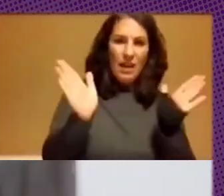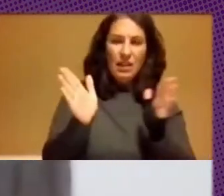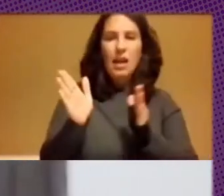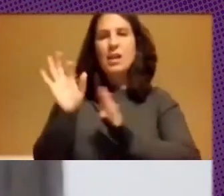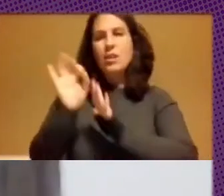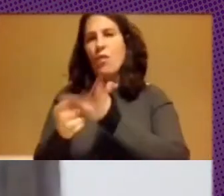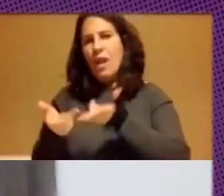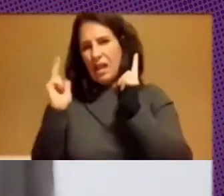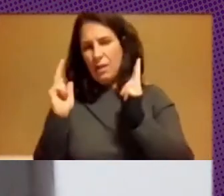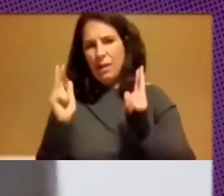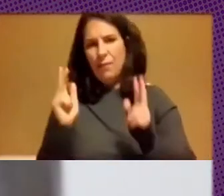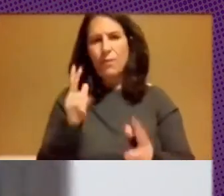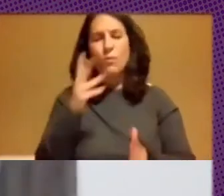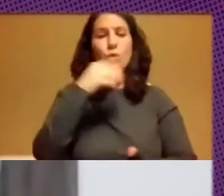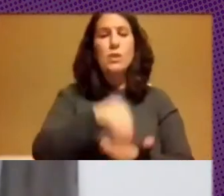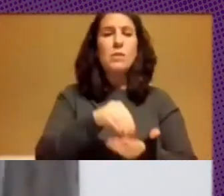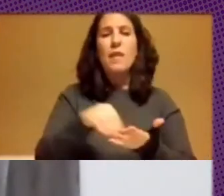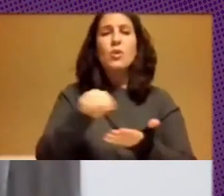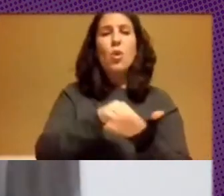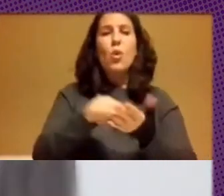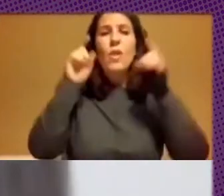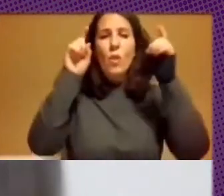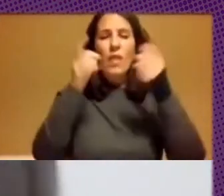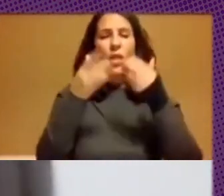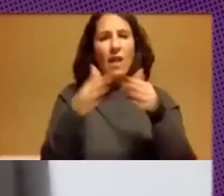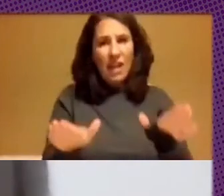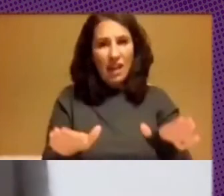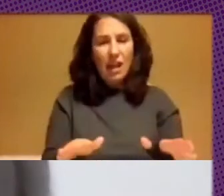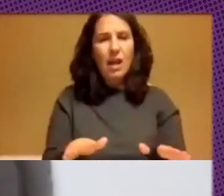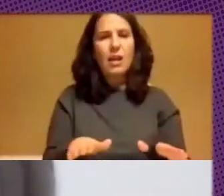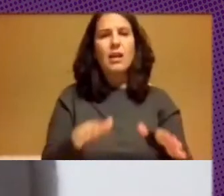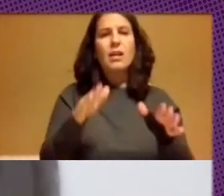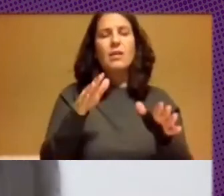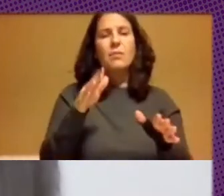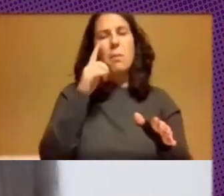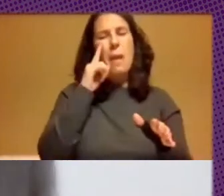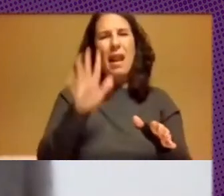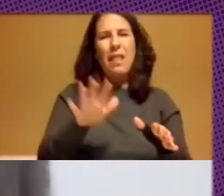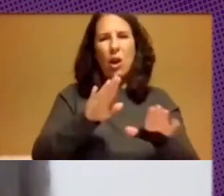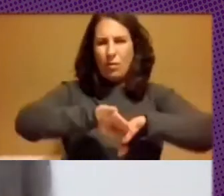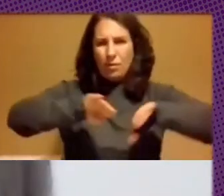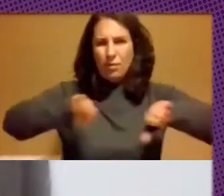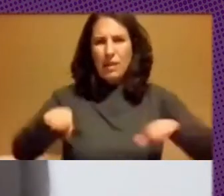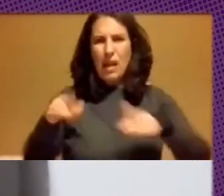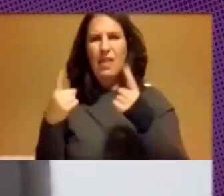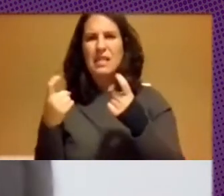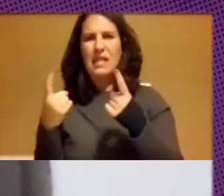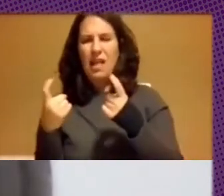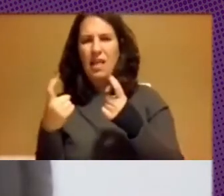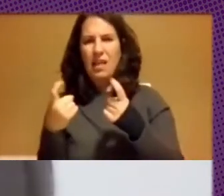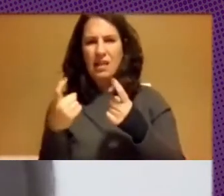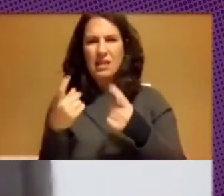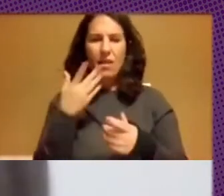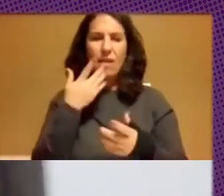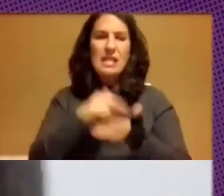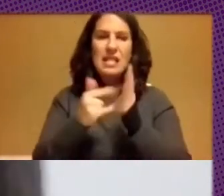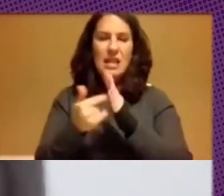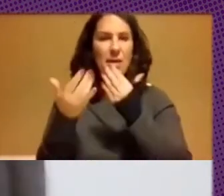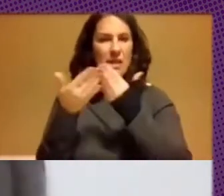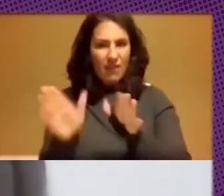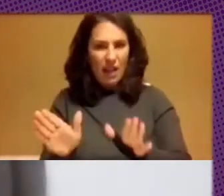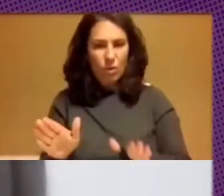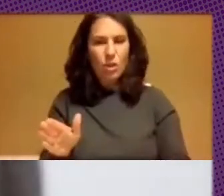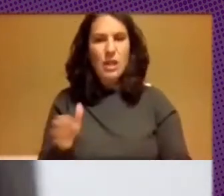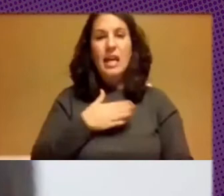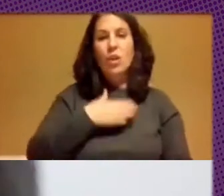libre. Muchas veces las soluciones de educación abierta aparecen divorciadas de las necesidades de que los sistemas sean abiertos